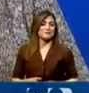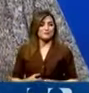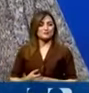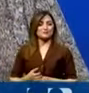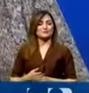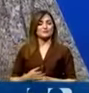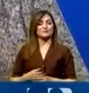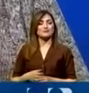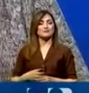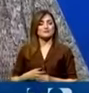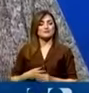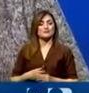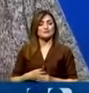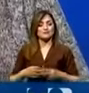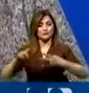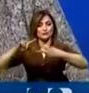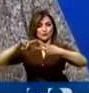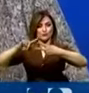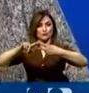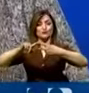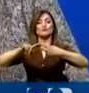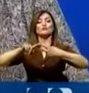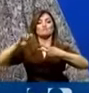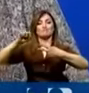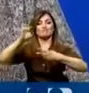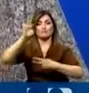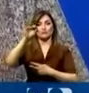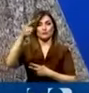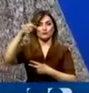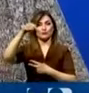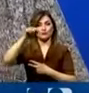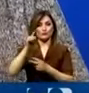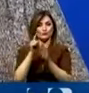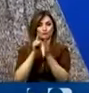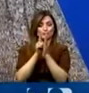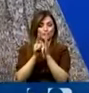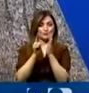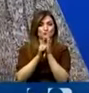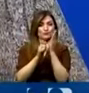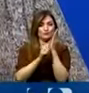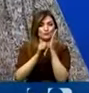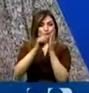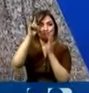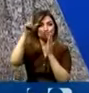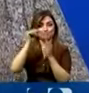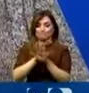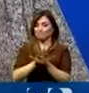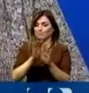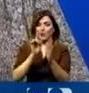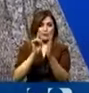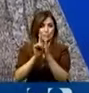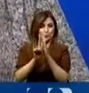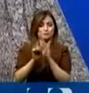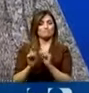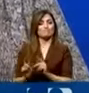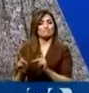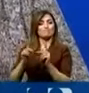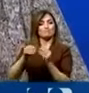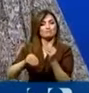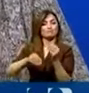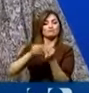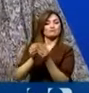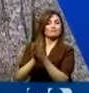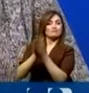A ver, sobre la primera, Liz. Sí, los 9 millones de dólares están ubicados para el Ministerio de Gobierno. El plan de inversión que se